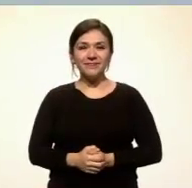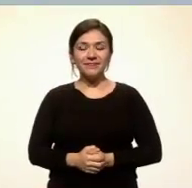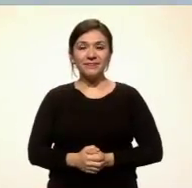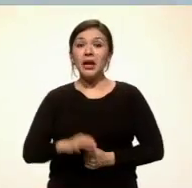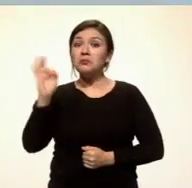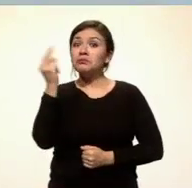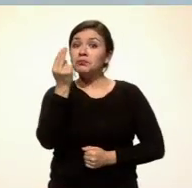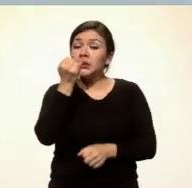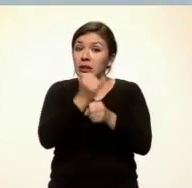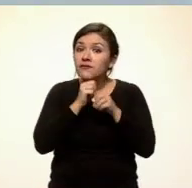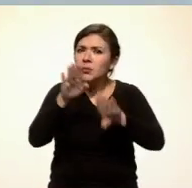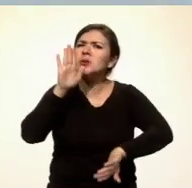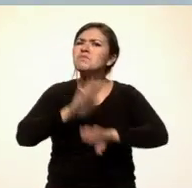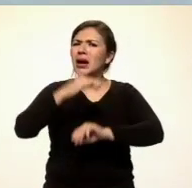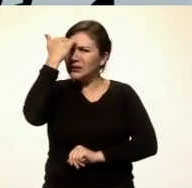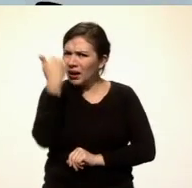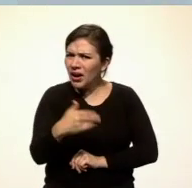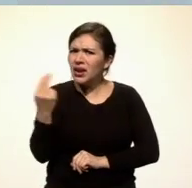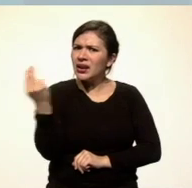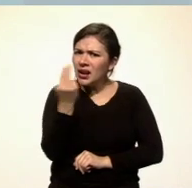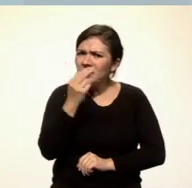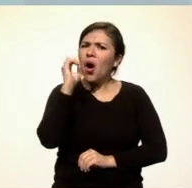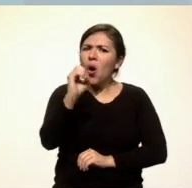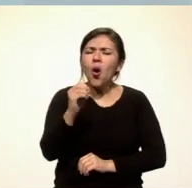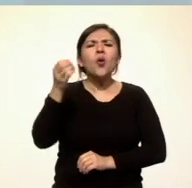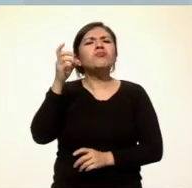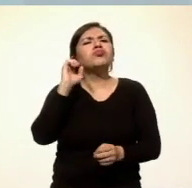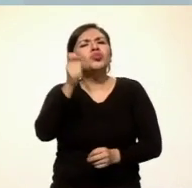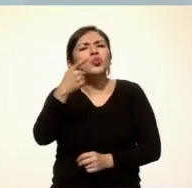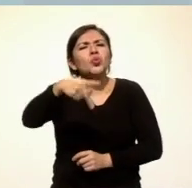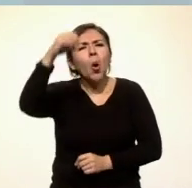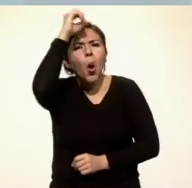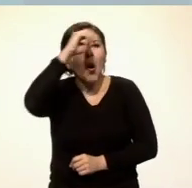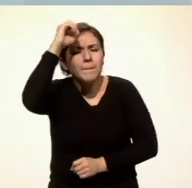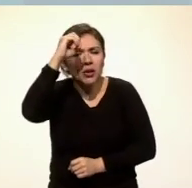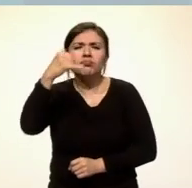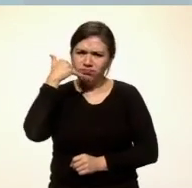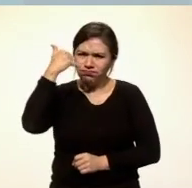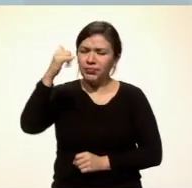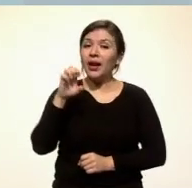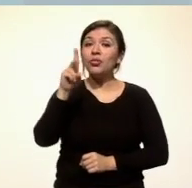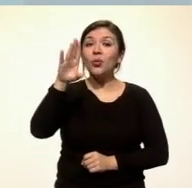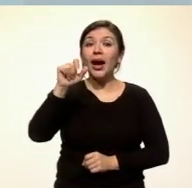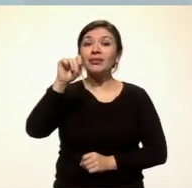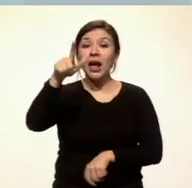necesitas información adicional o quieres hacer comentarios sobre el programa, llama a Educatel